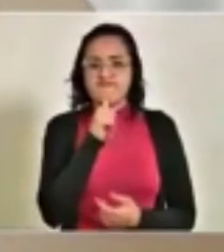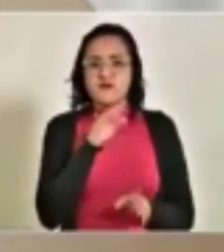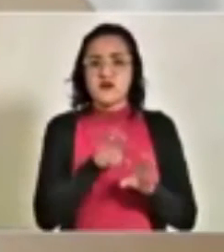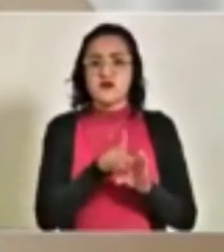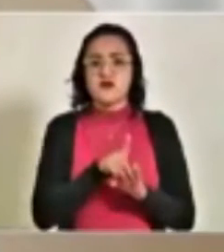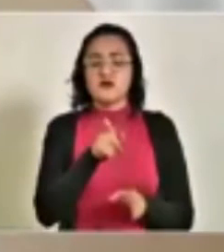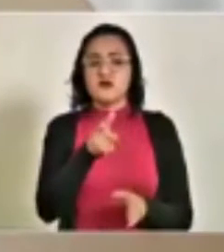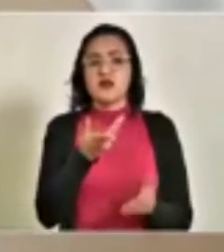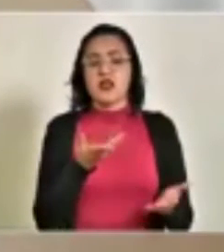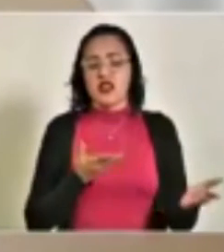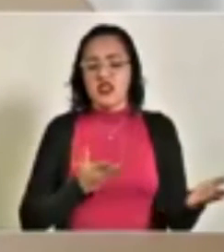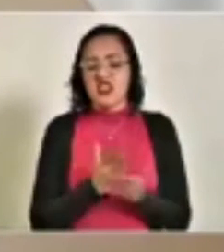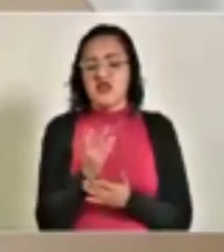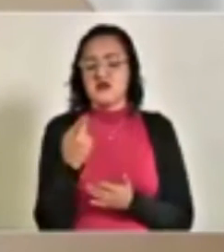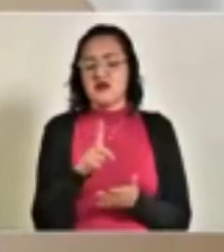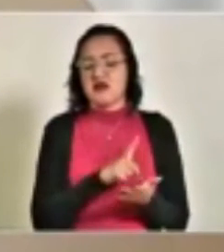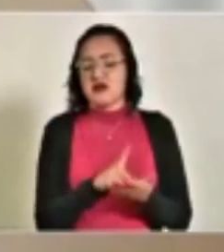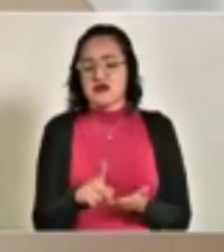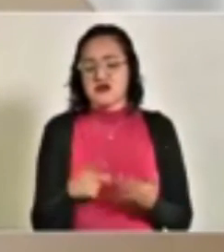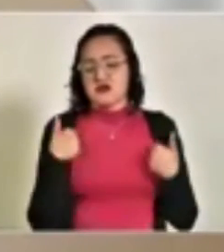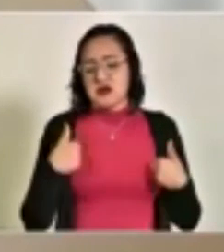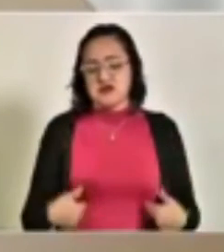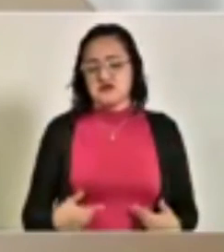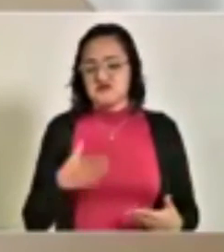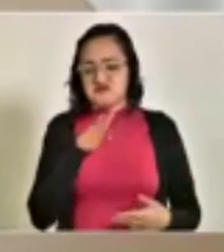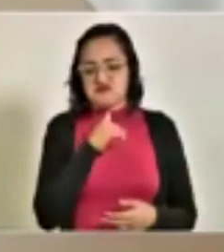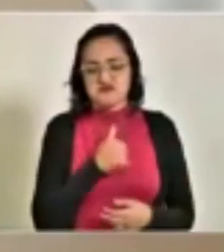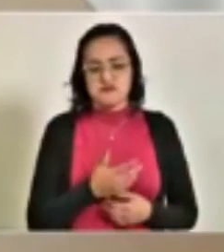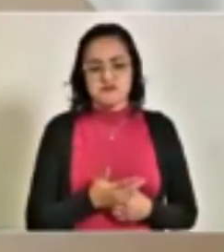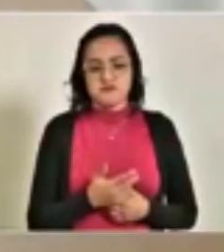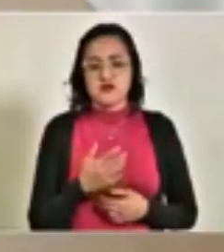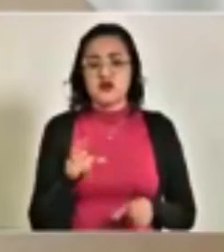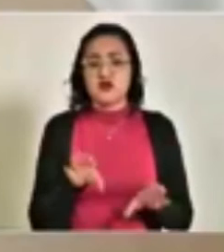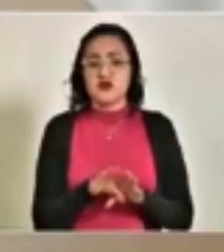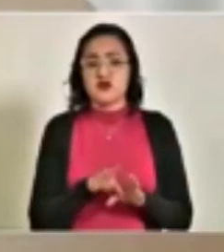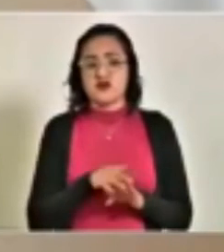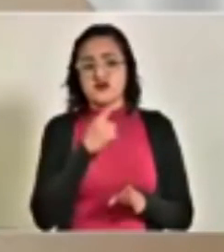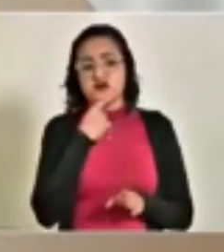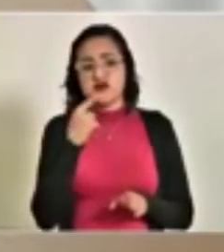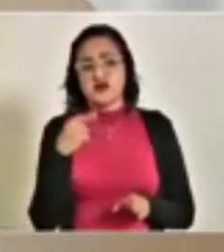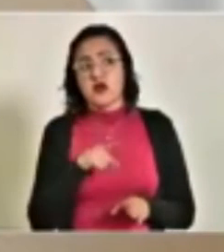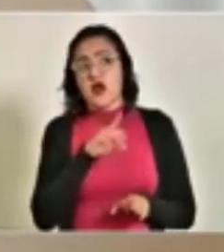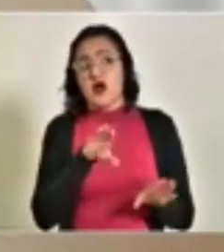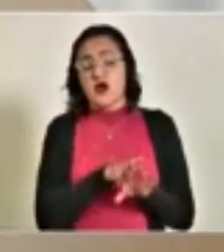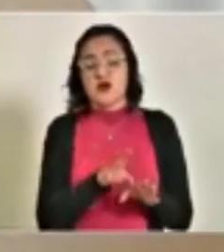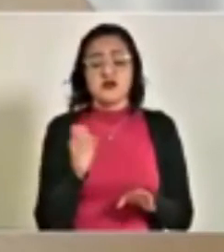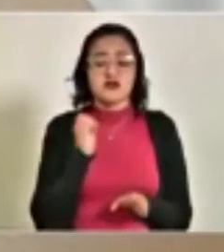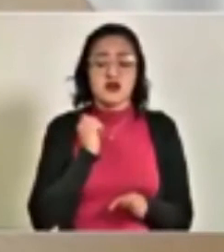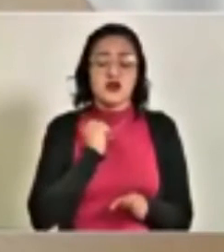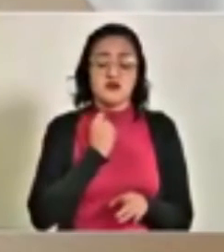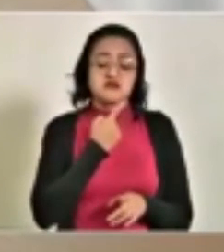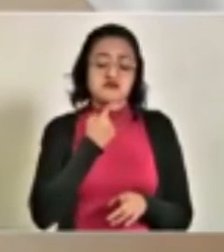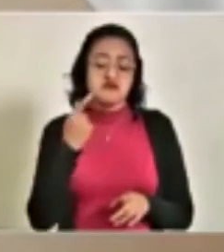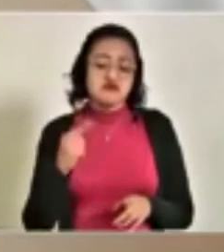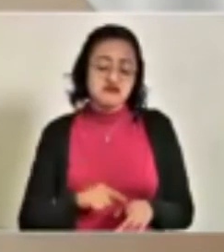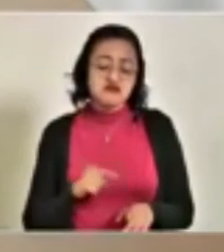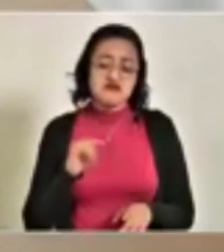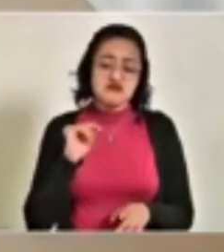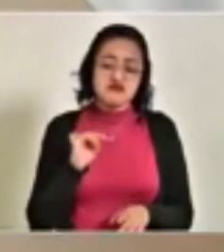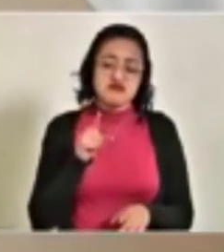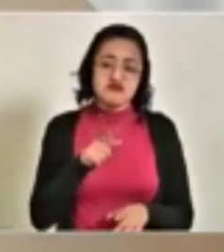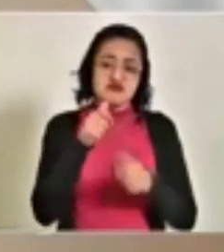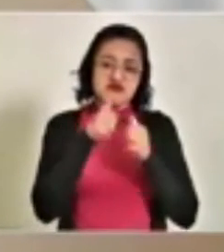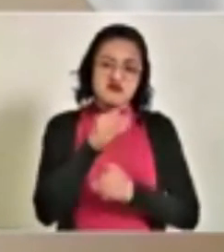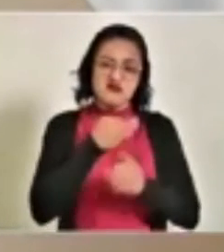sido necesario un procedimiento del Ejecutivo al Senado de la República. Entonces,